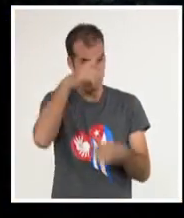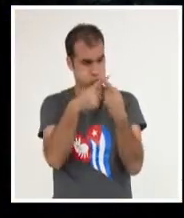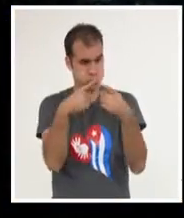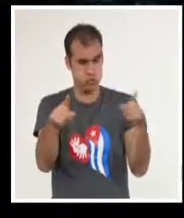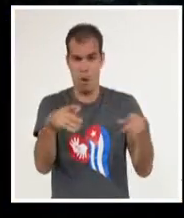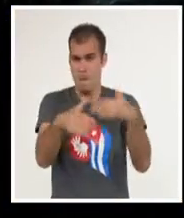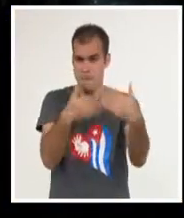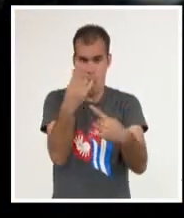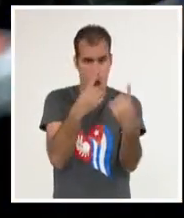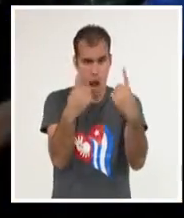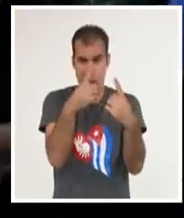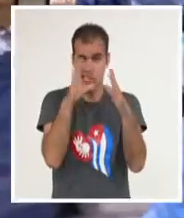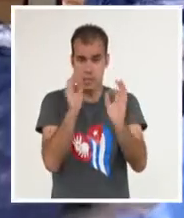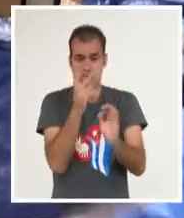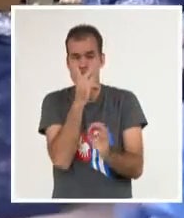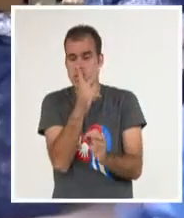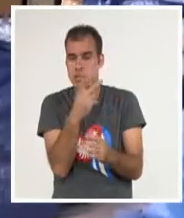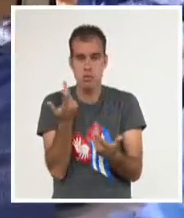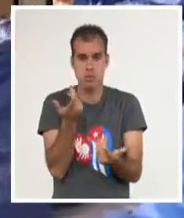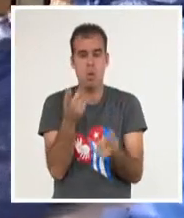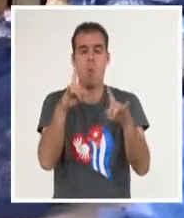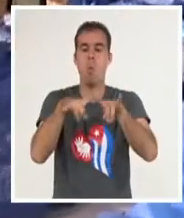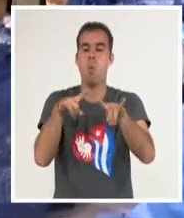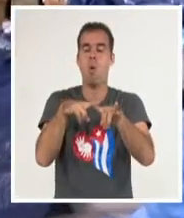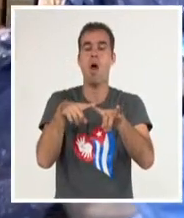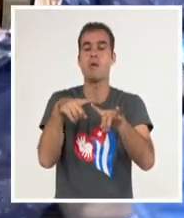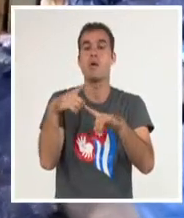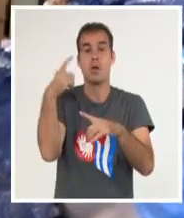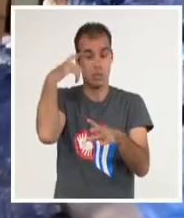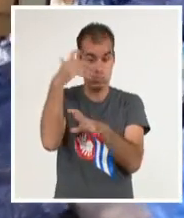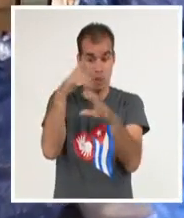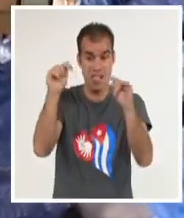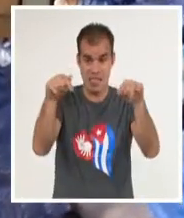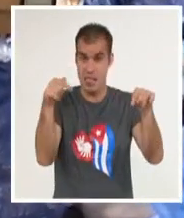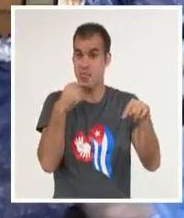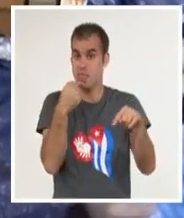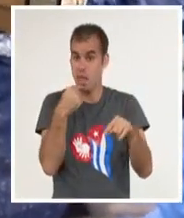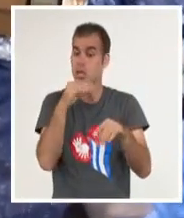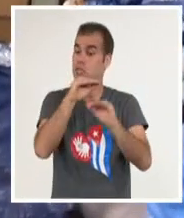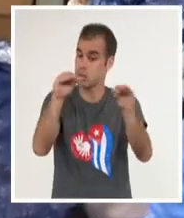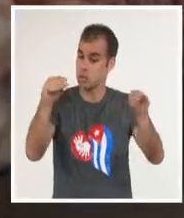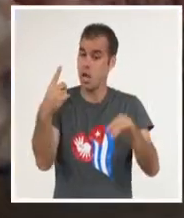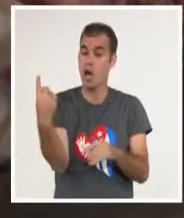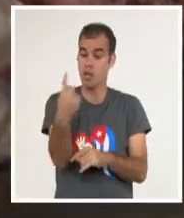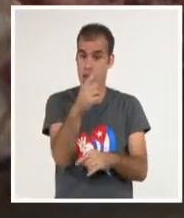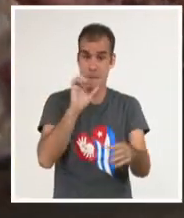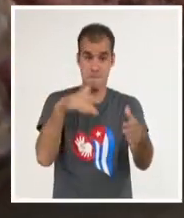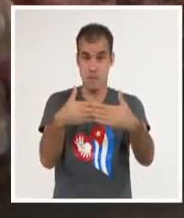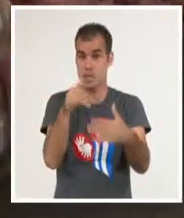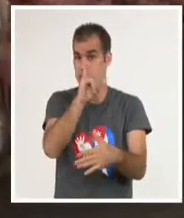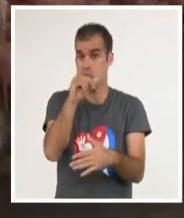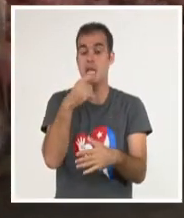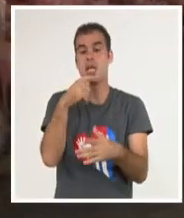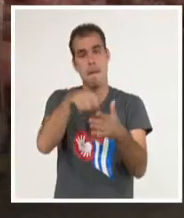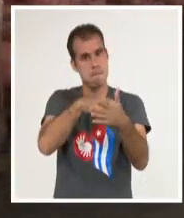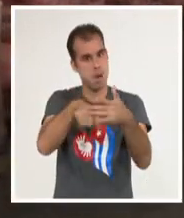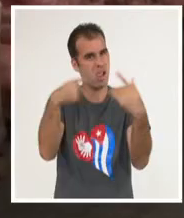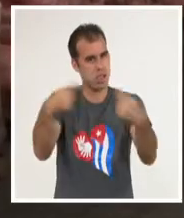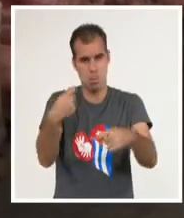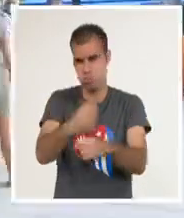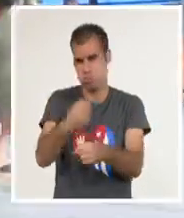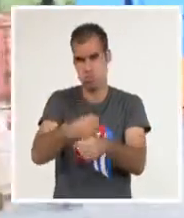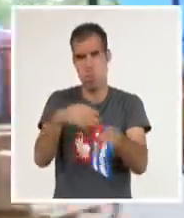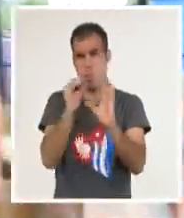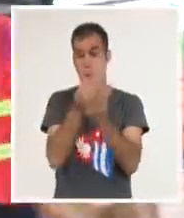una mirada desde la academia, expertos en el tema alertan a cada una de las transitarias a trazar una estrategia no sólo para